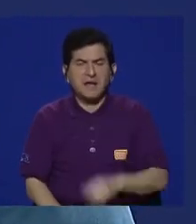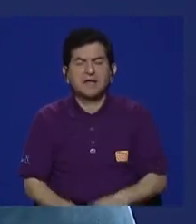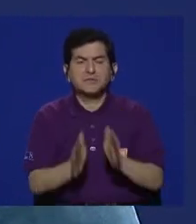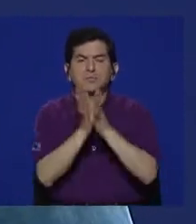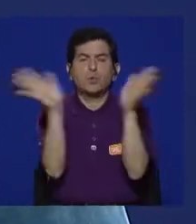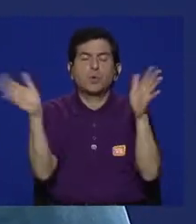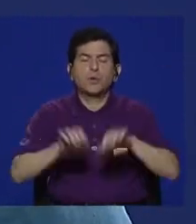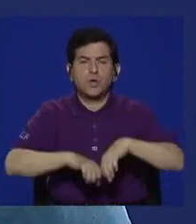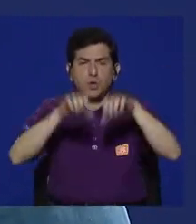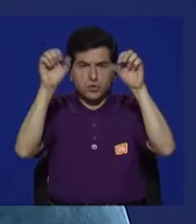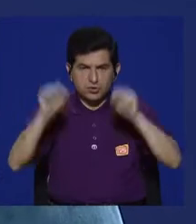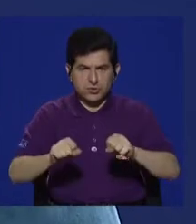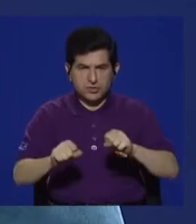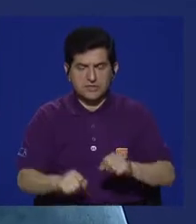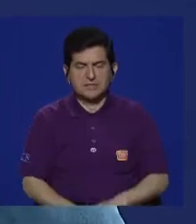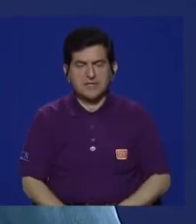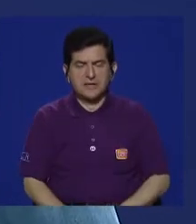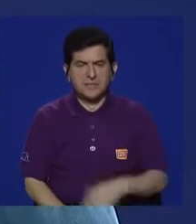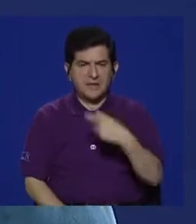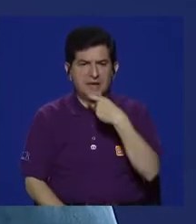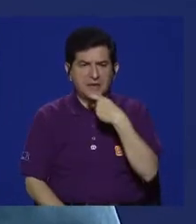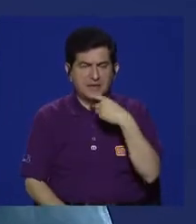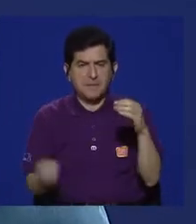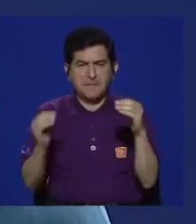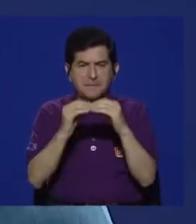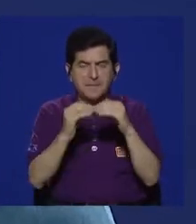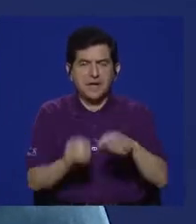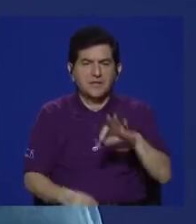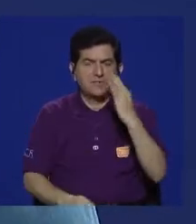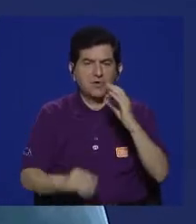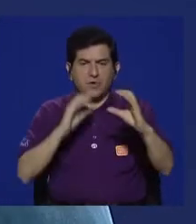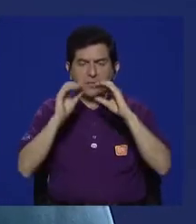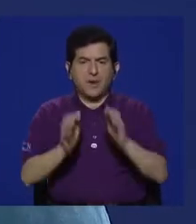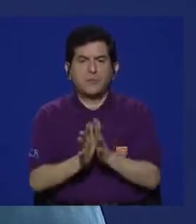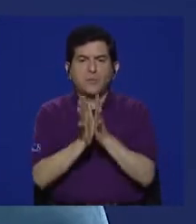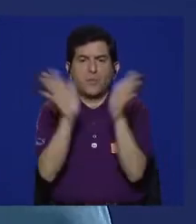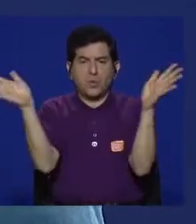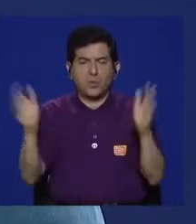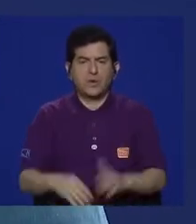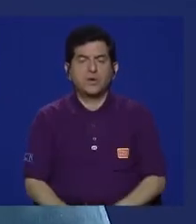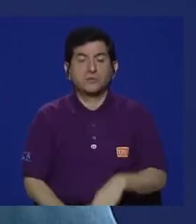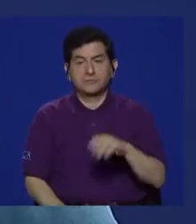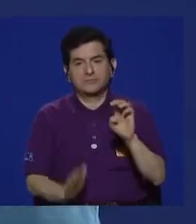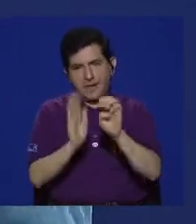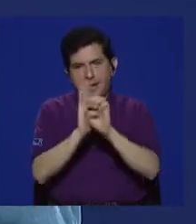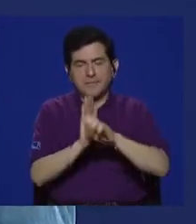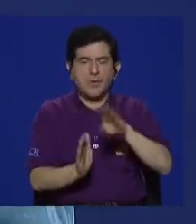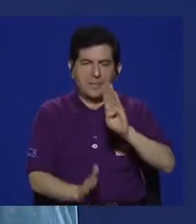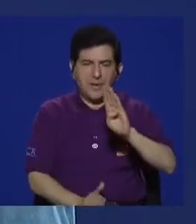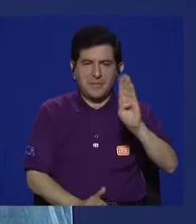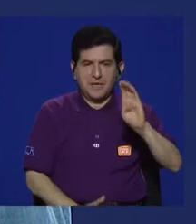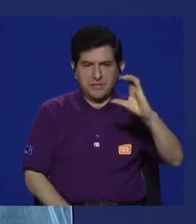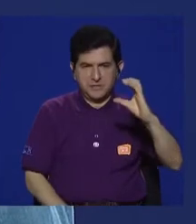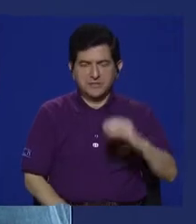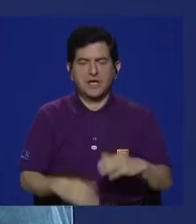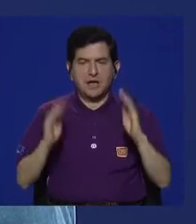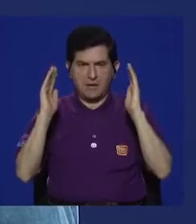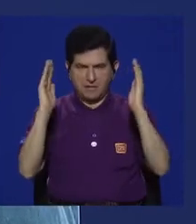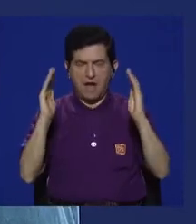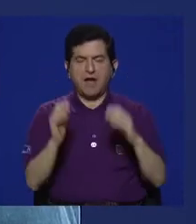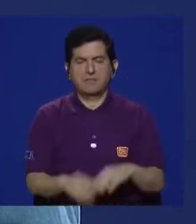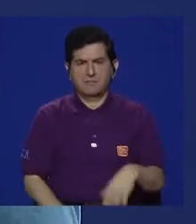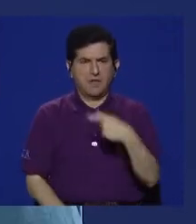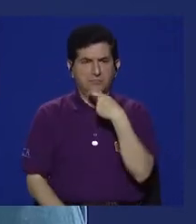porque el sistema en Inglaterra es más medios públicos. Por supuesto, el BBC es muy grande en Inglaterra,